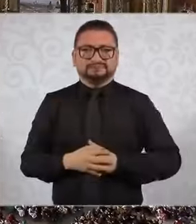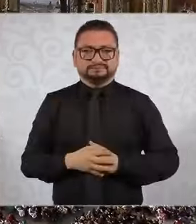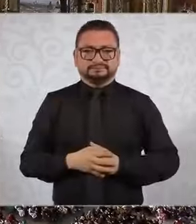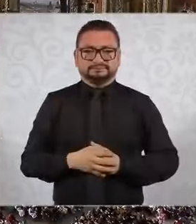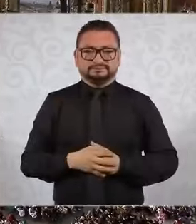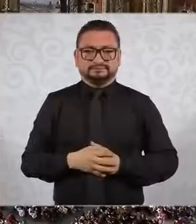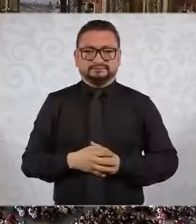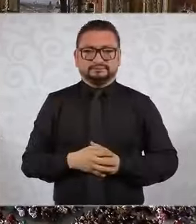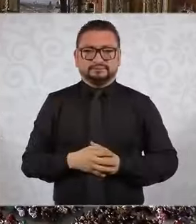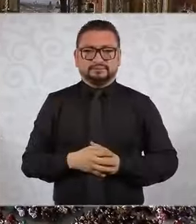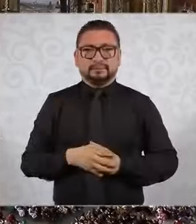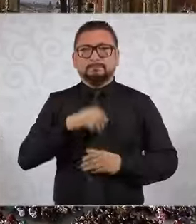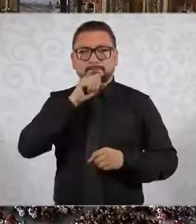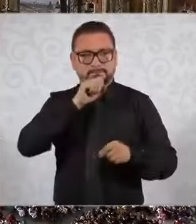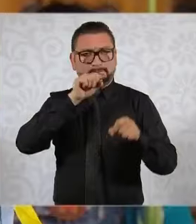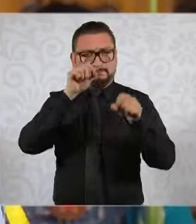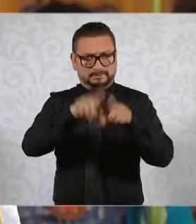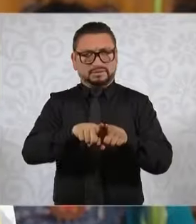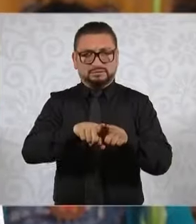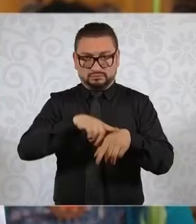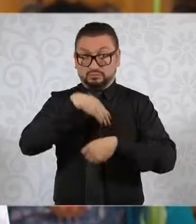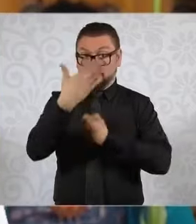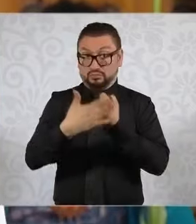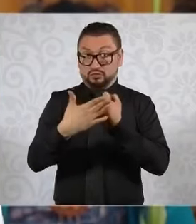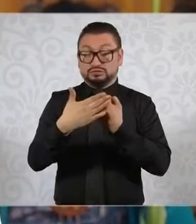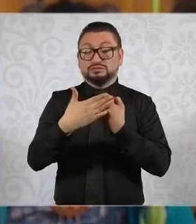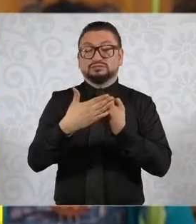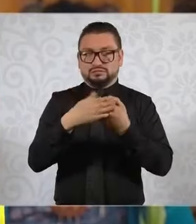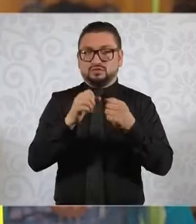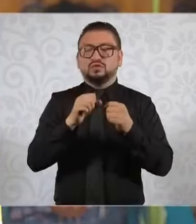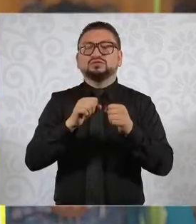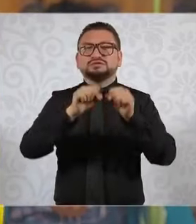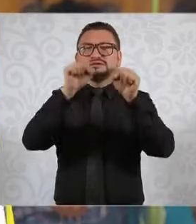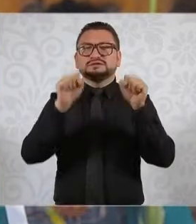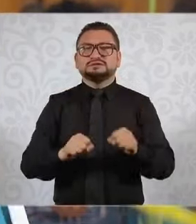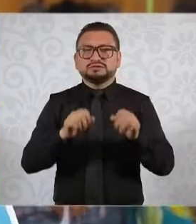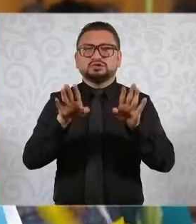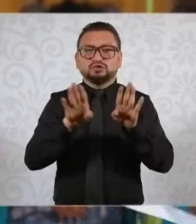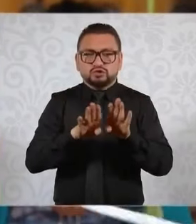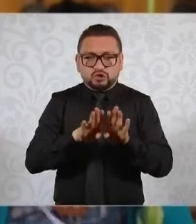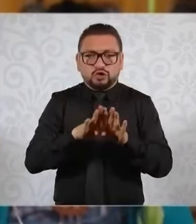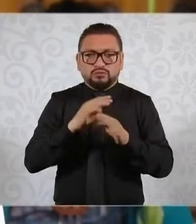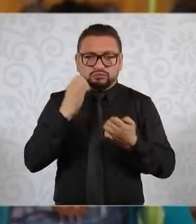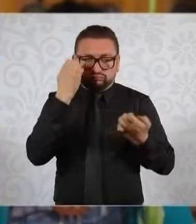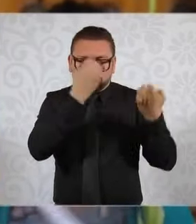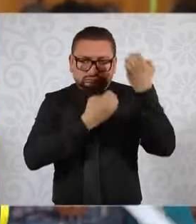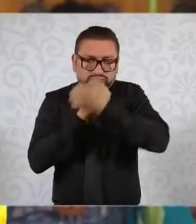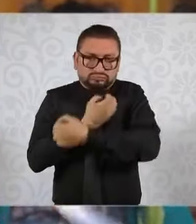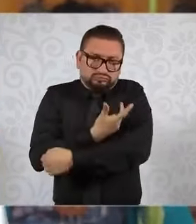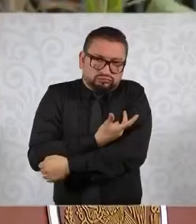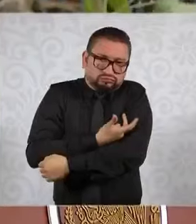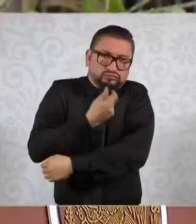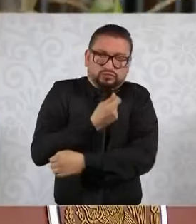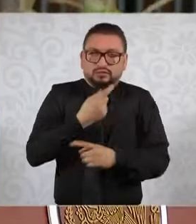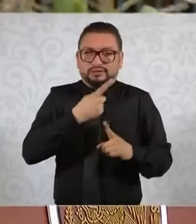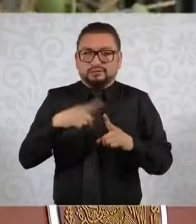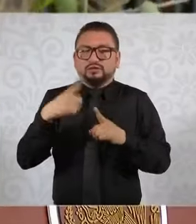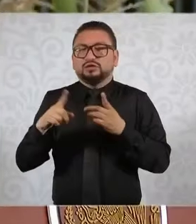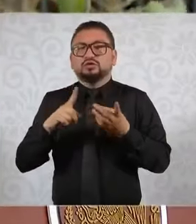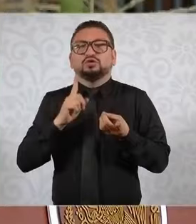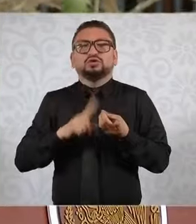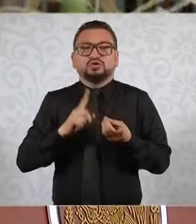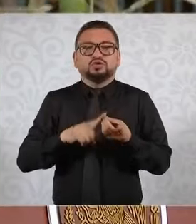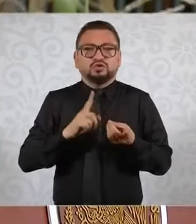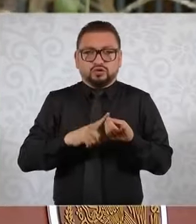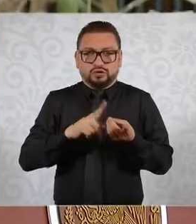Vamos también a generar un sistema para que haya tomas de muestra de laboratorio en la gran